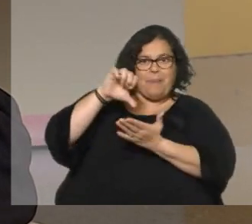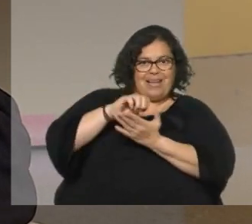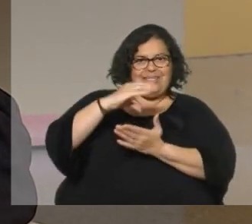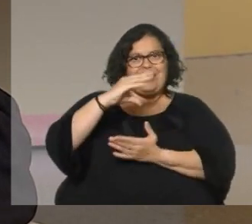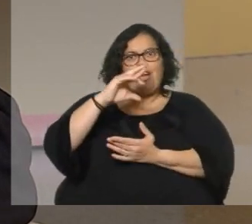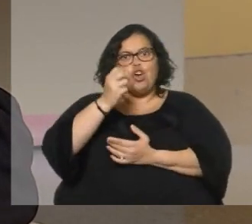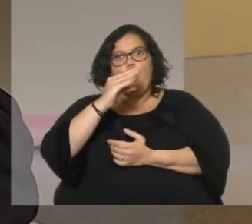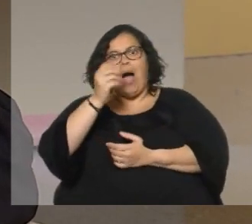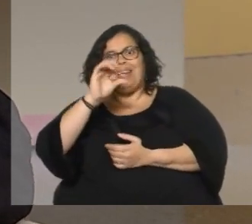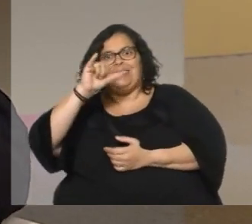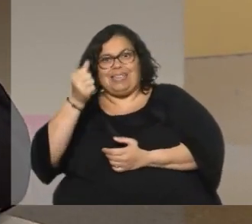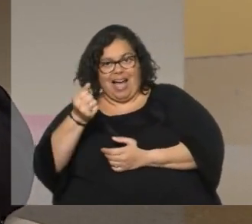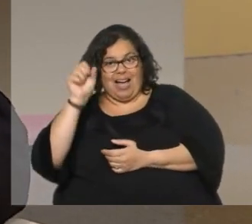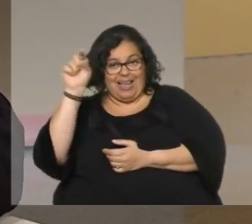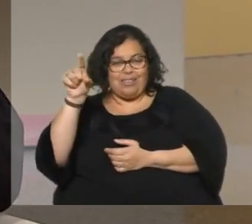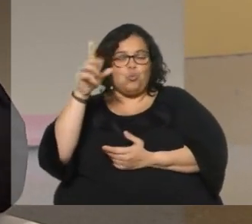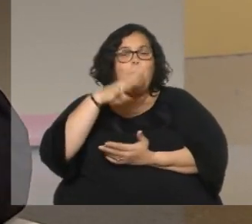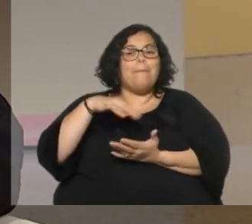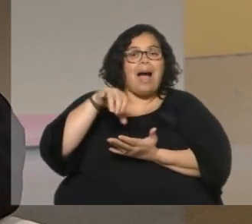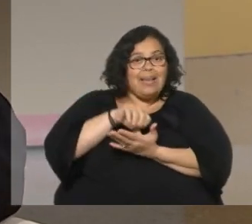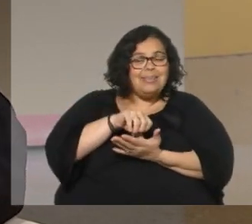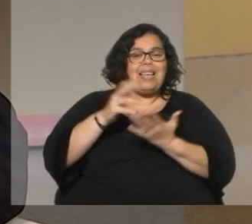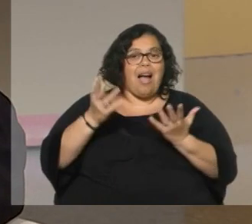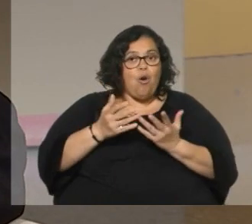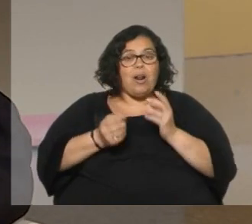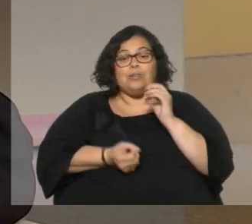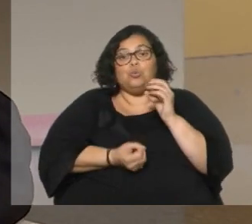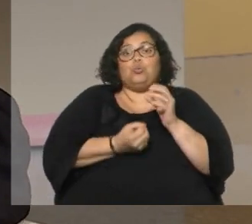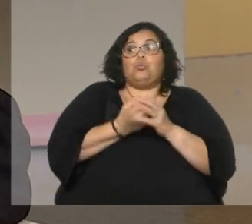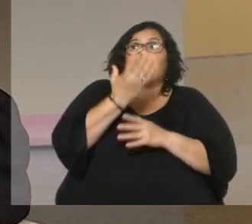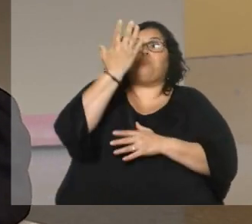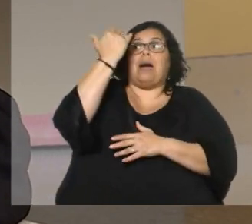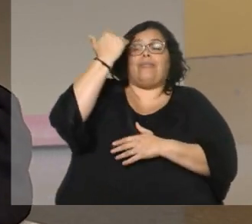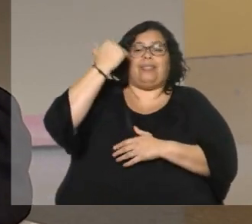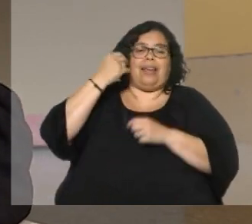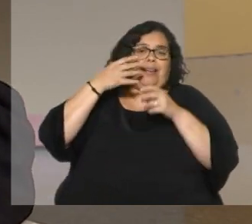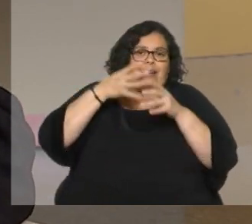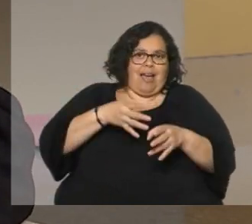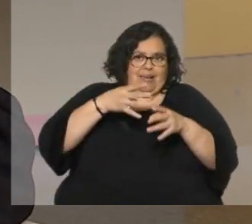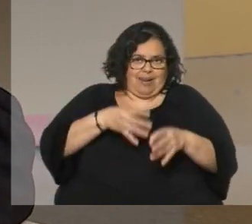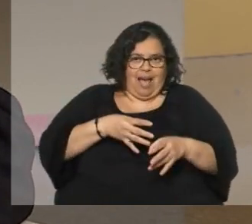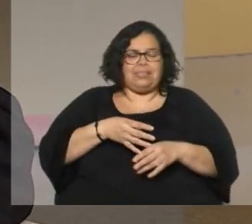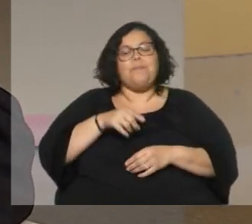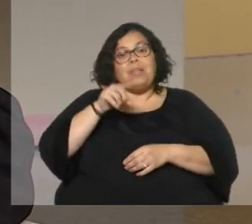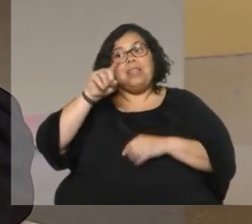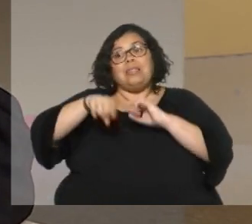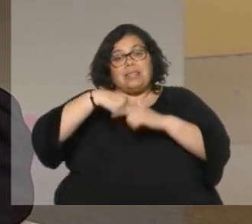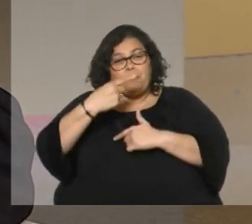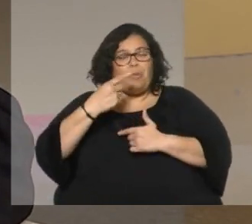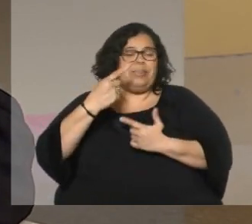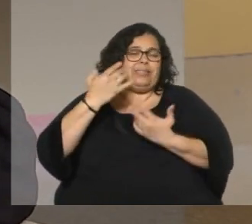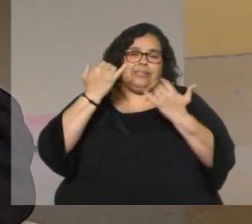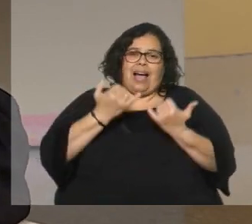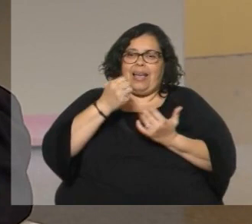Croacia es un país que está saliendo prácticamente muchas cosas de la terrible guerra de los Balcanes que todos recordamos y que ha dejado huellas